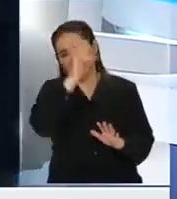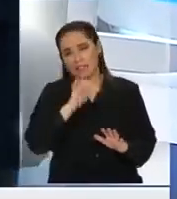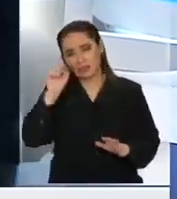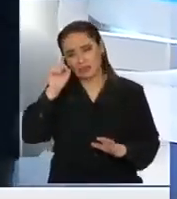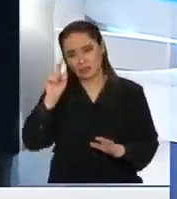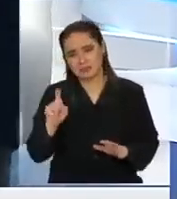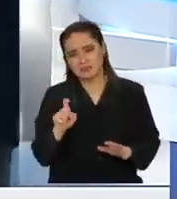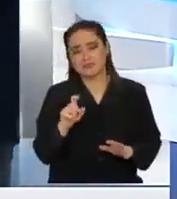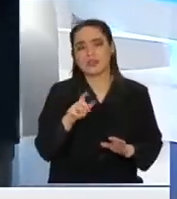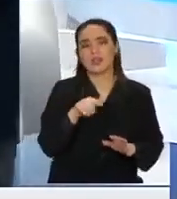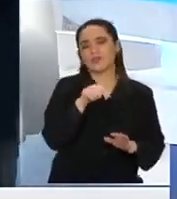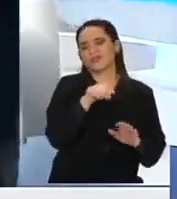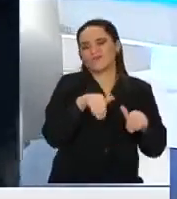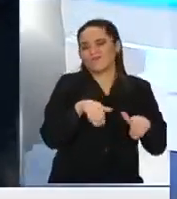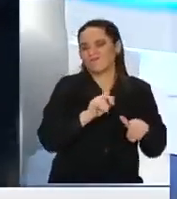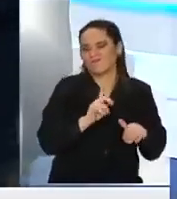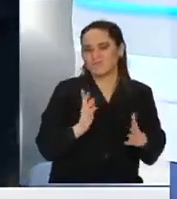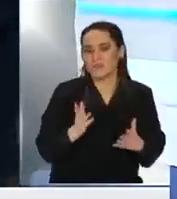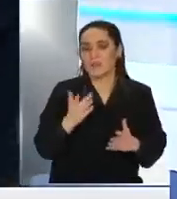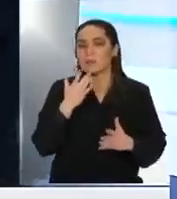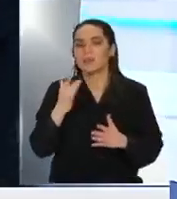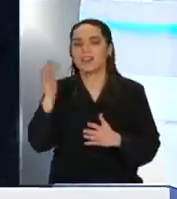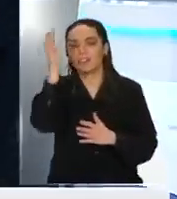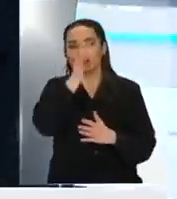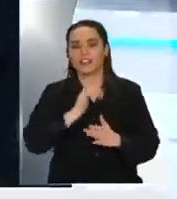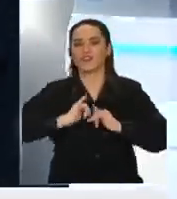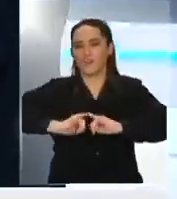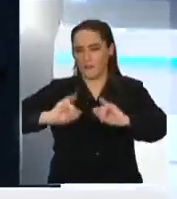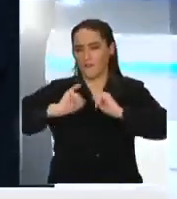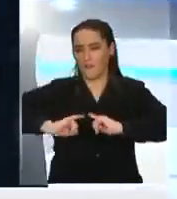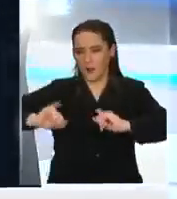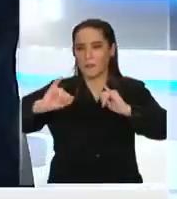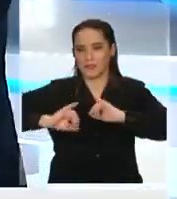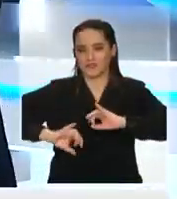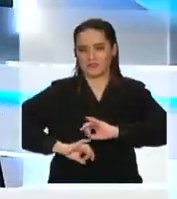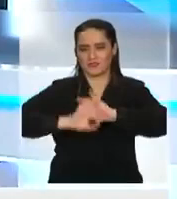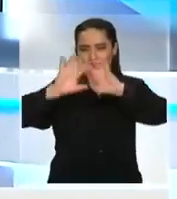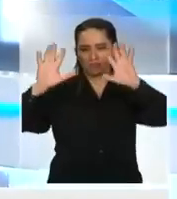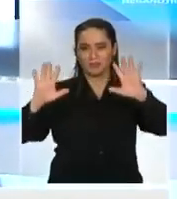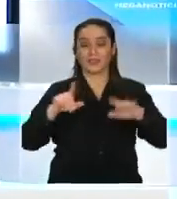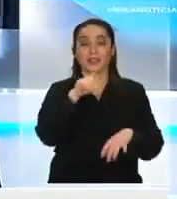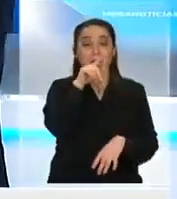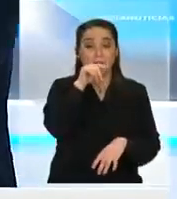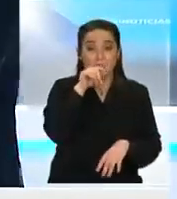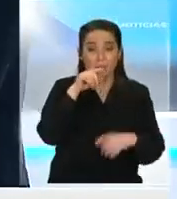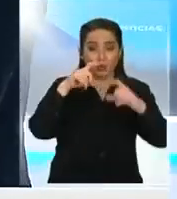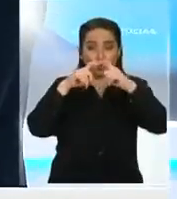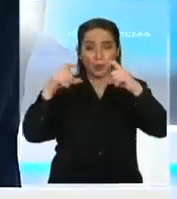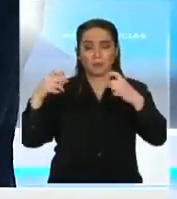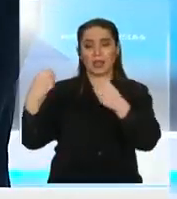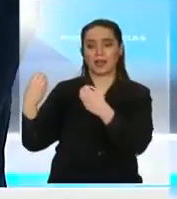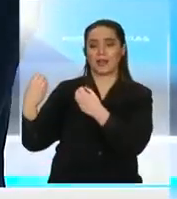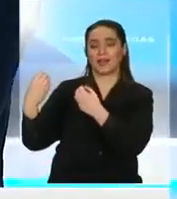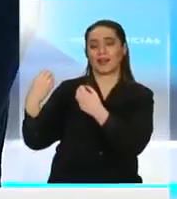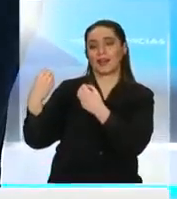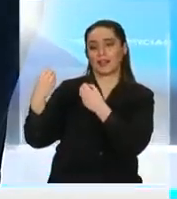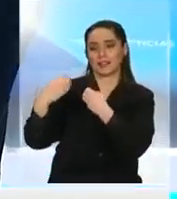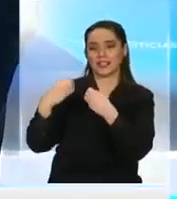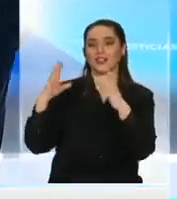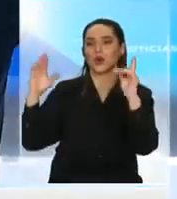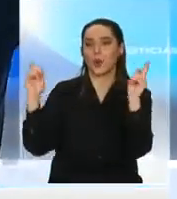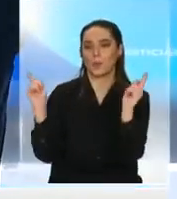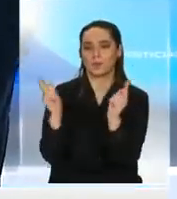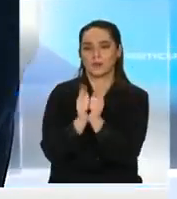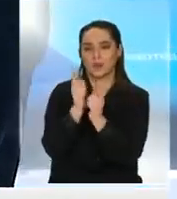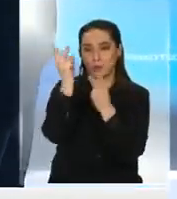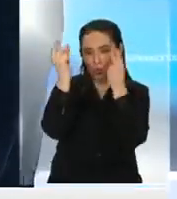por la cantidad y la calidad de la información que puede entregar. Twitter, que me ha enseñado a hacer síntesis